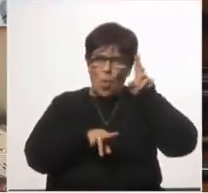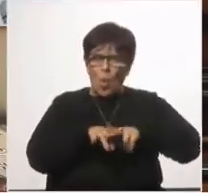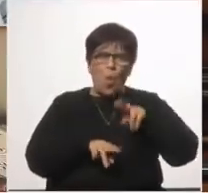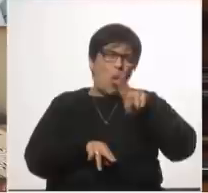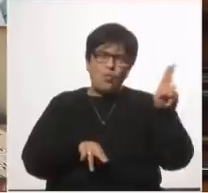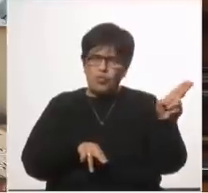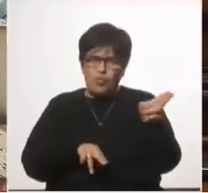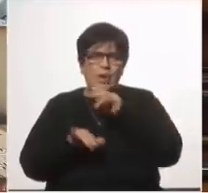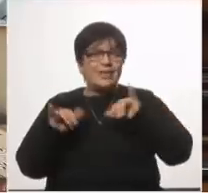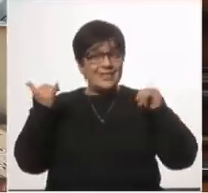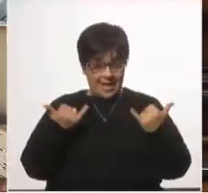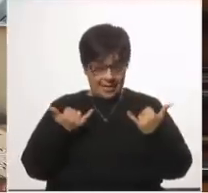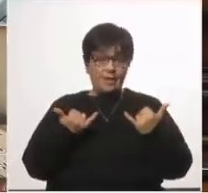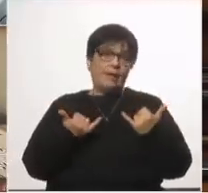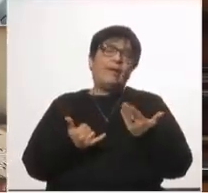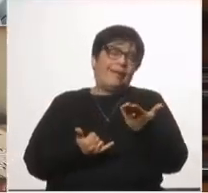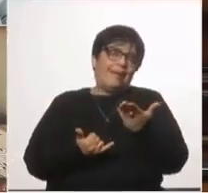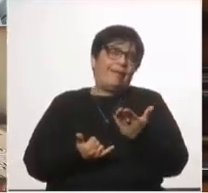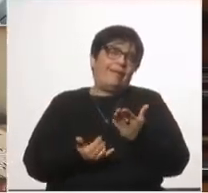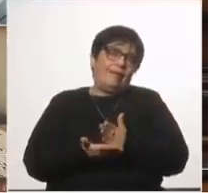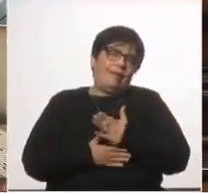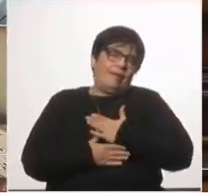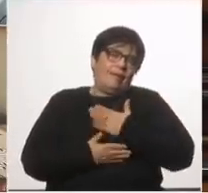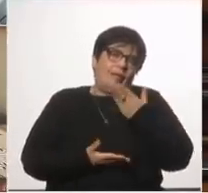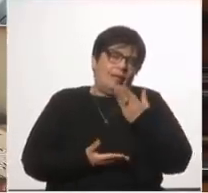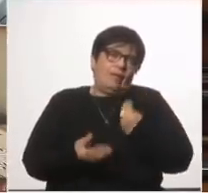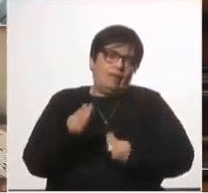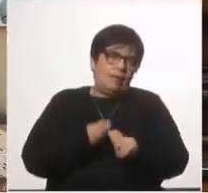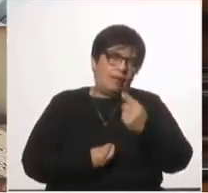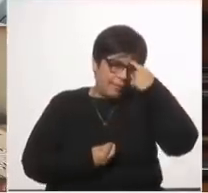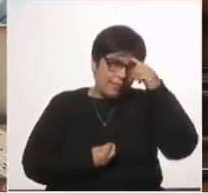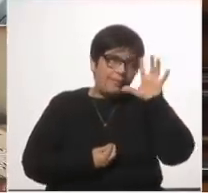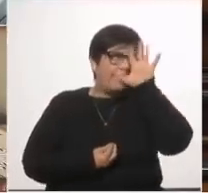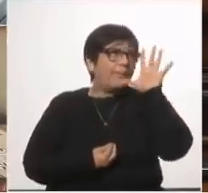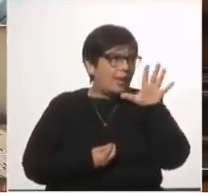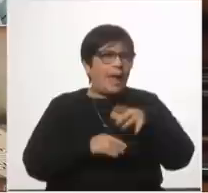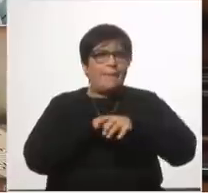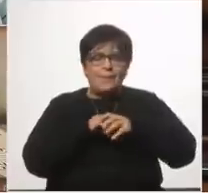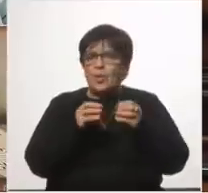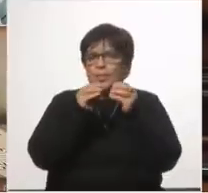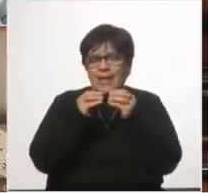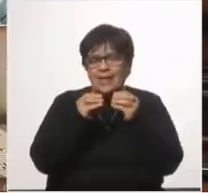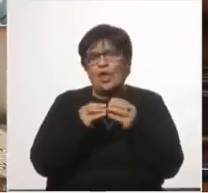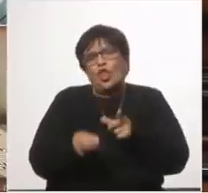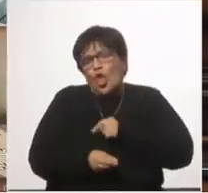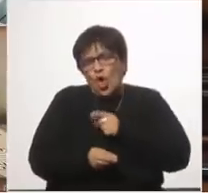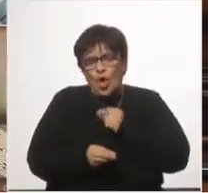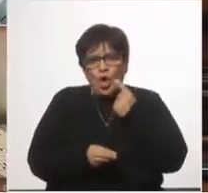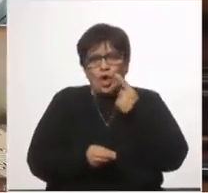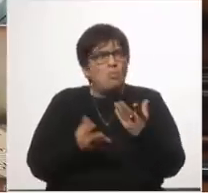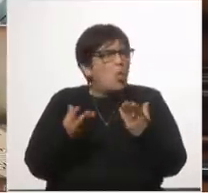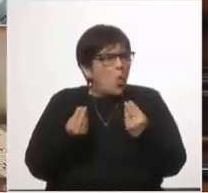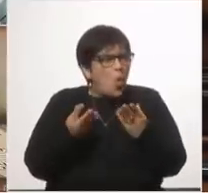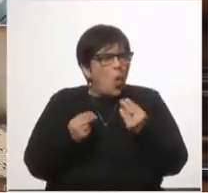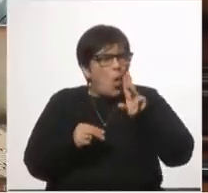solidarizarnos con el dolor de las familias, de los amigos, de los compañeros, de tantas personas que han